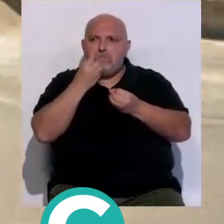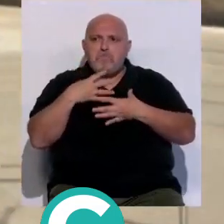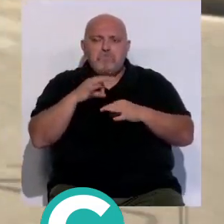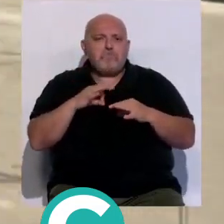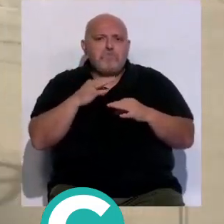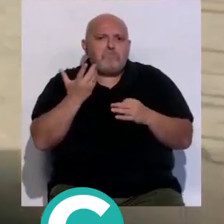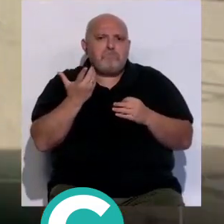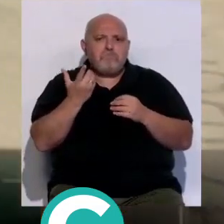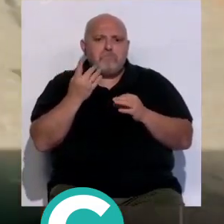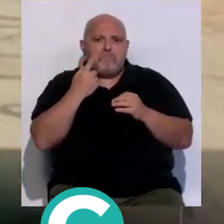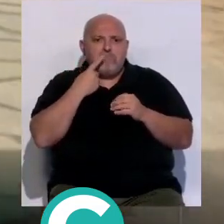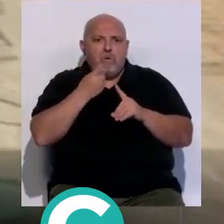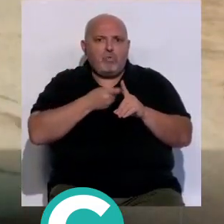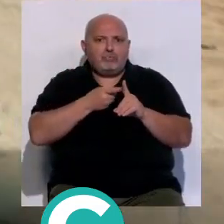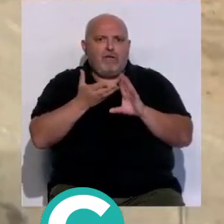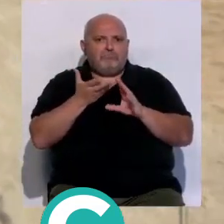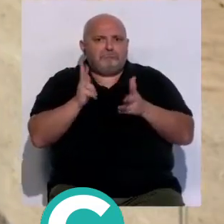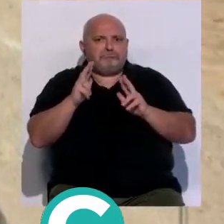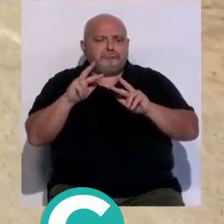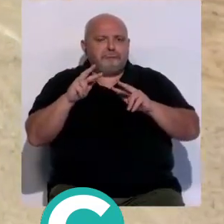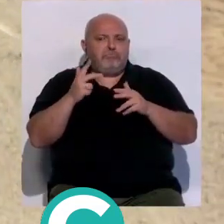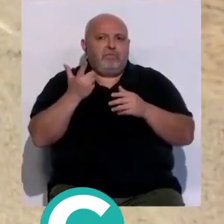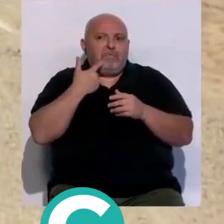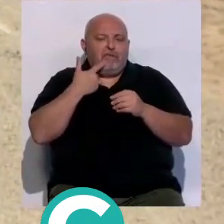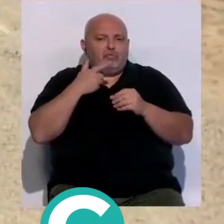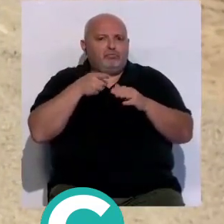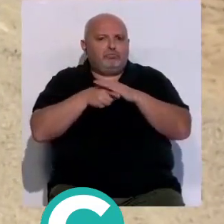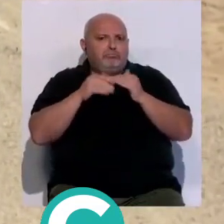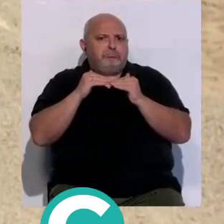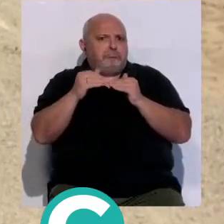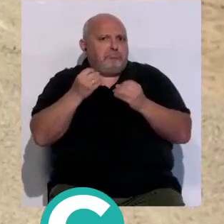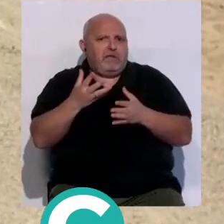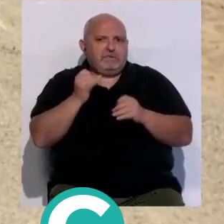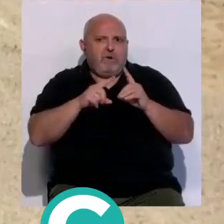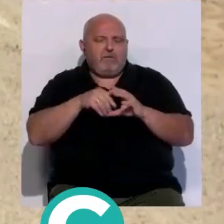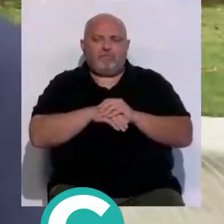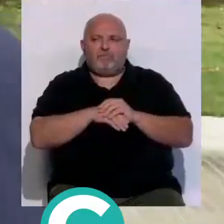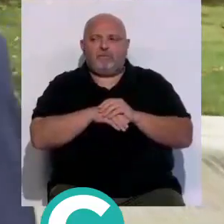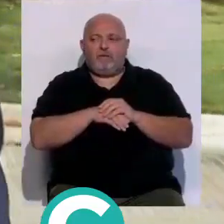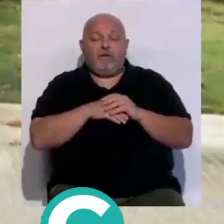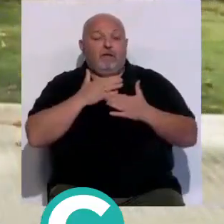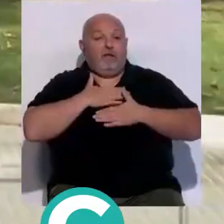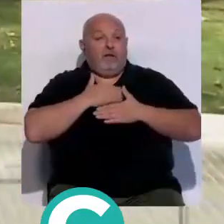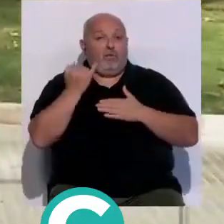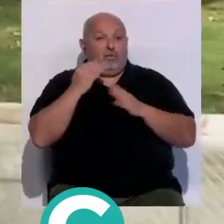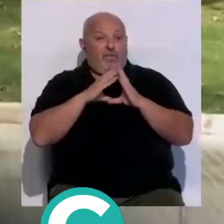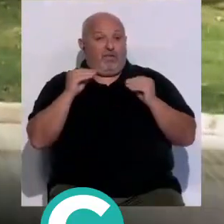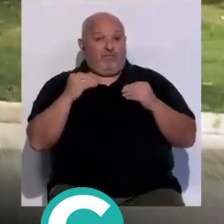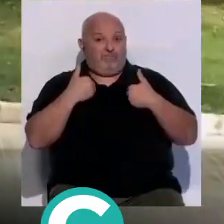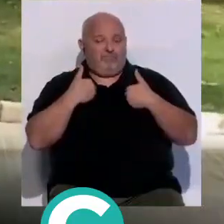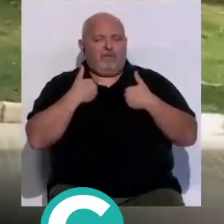informes contrarios al diseño del Eurovelo y defienden su sostenibilidad desde la Junta de Andalucía